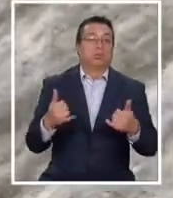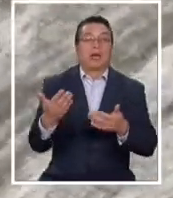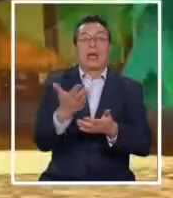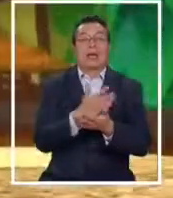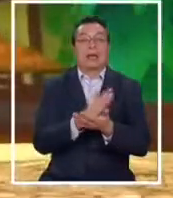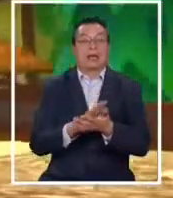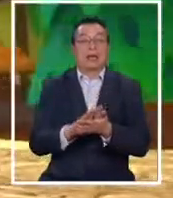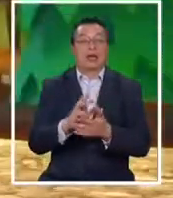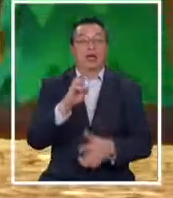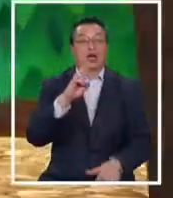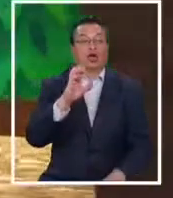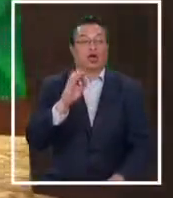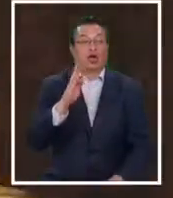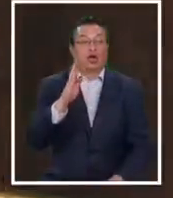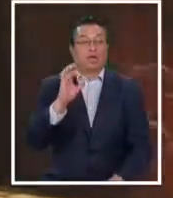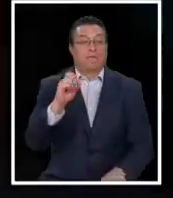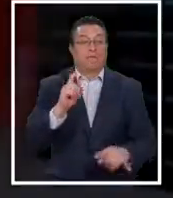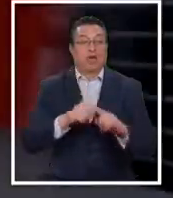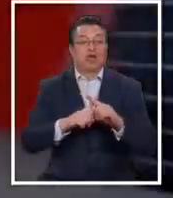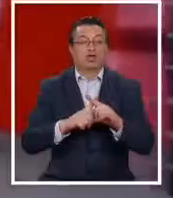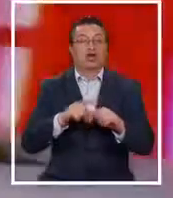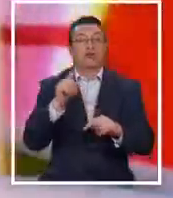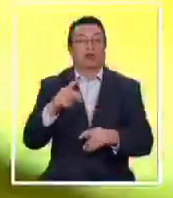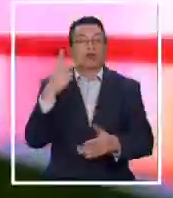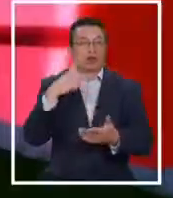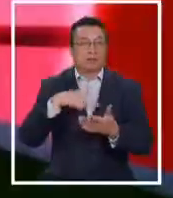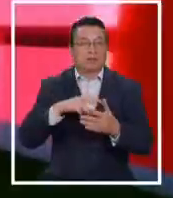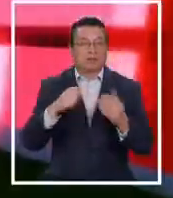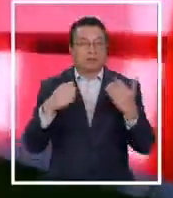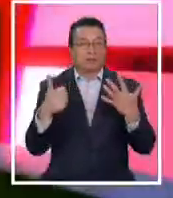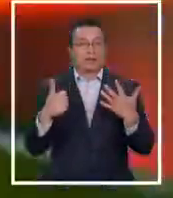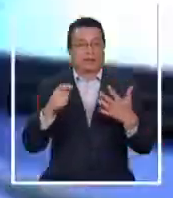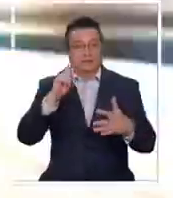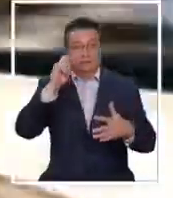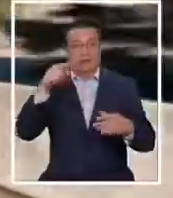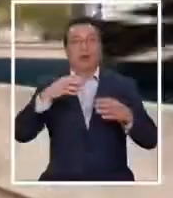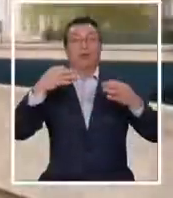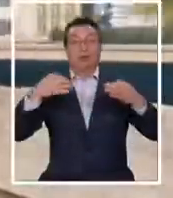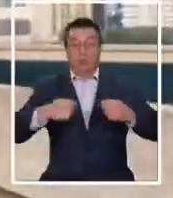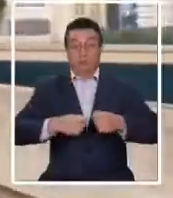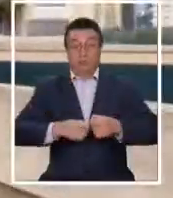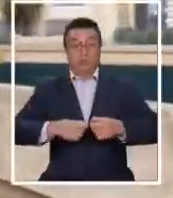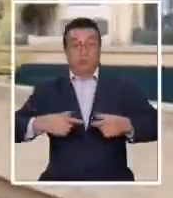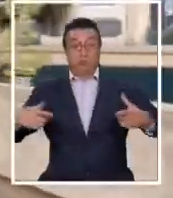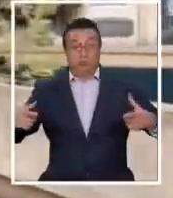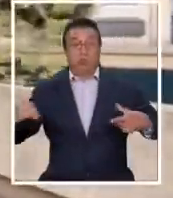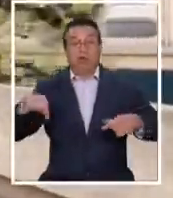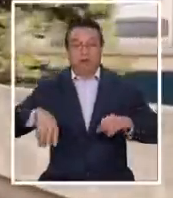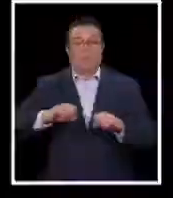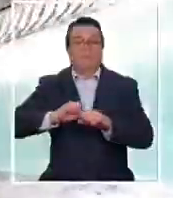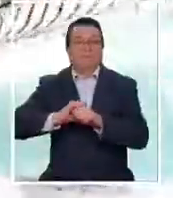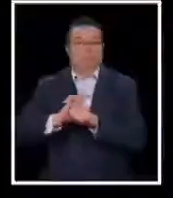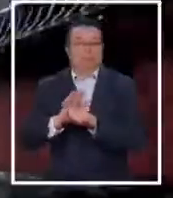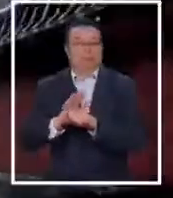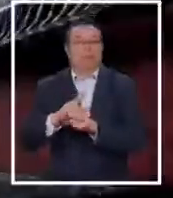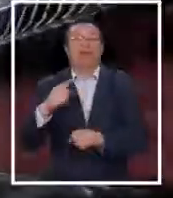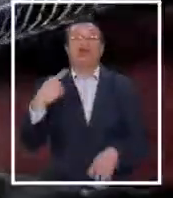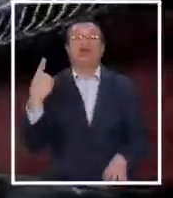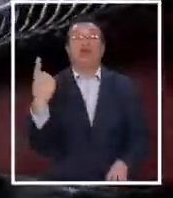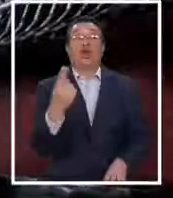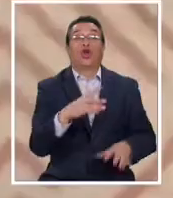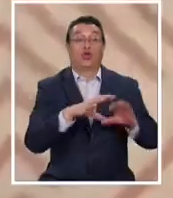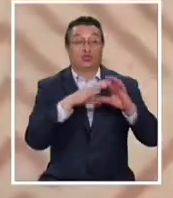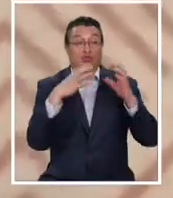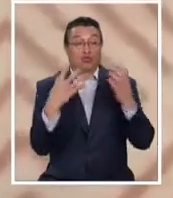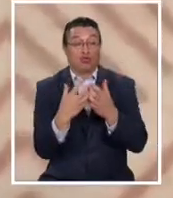gratuito llamado Roblox. Fue creado el 2006, pero su consolidación fue en plena pandemia cuando todo el